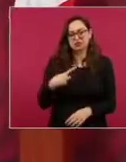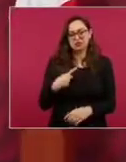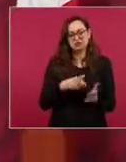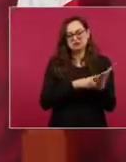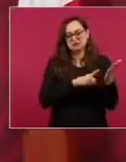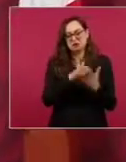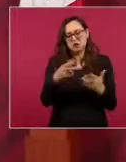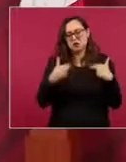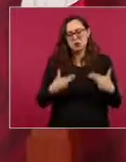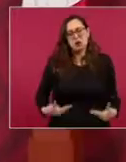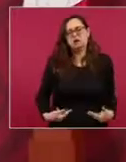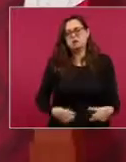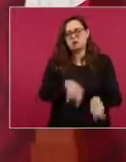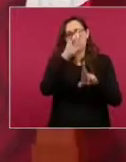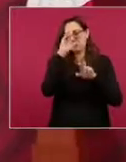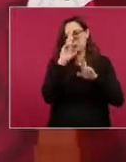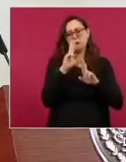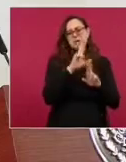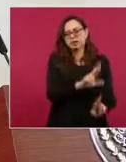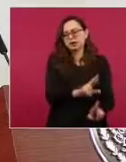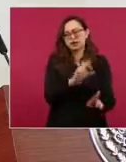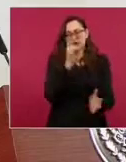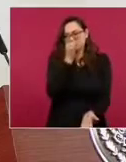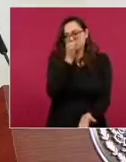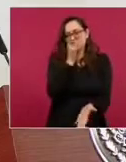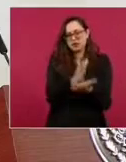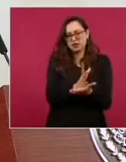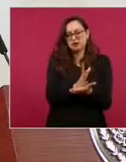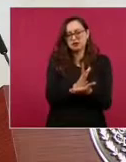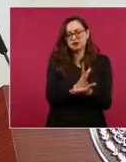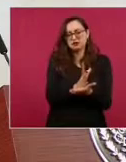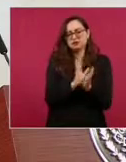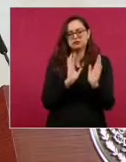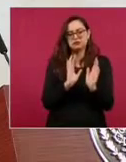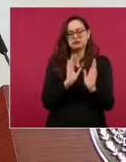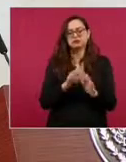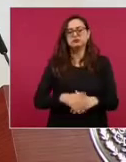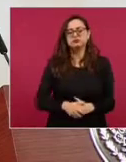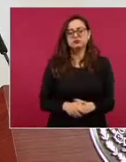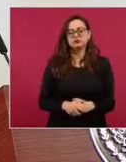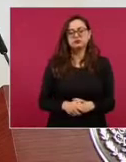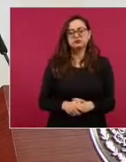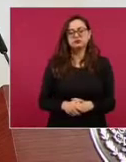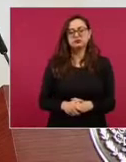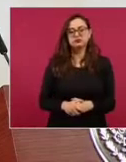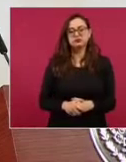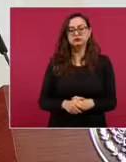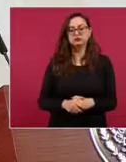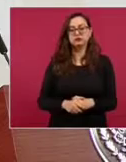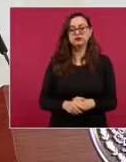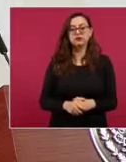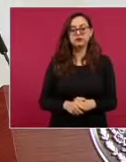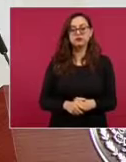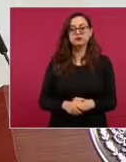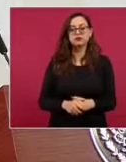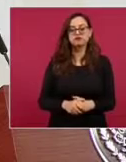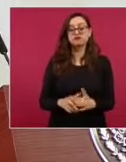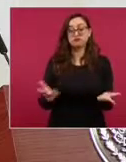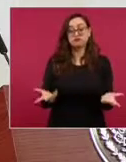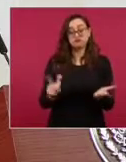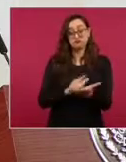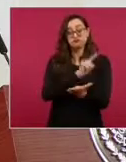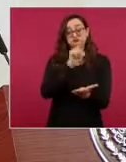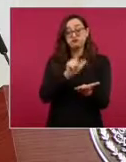humanos, que se actúen con legalidad